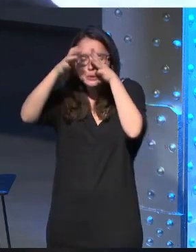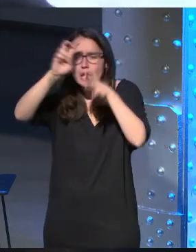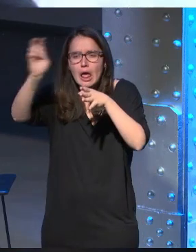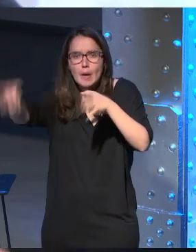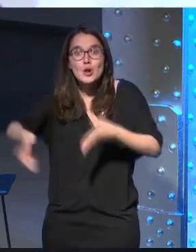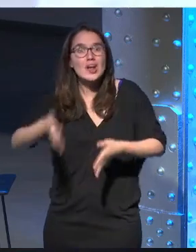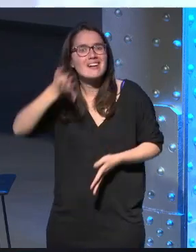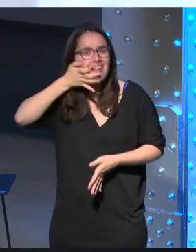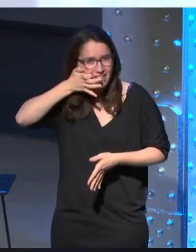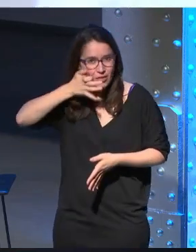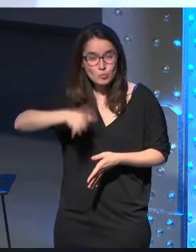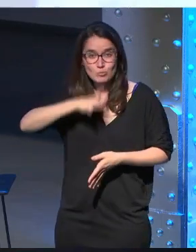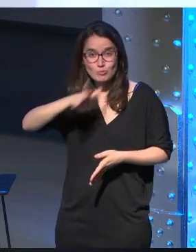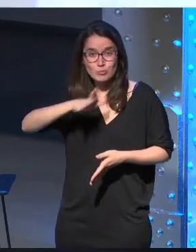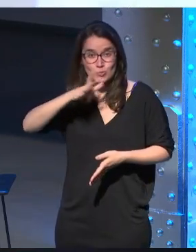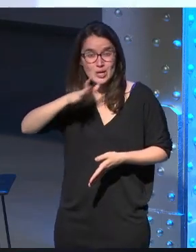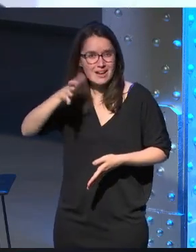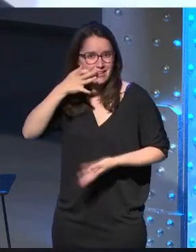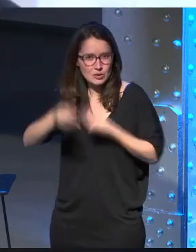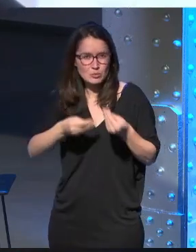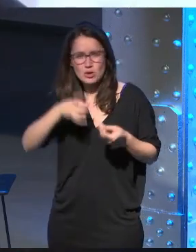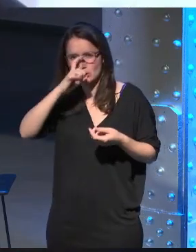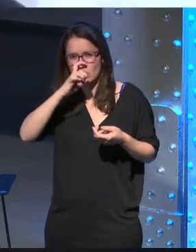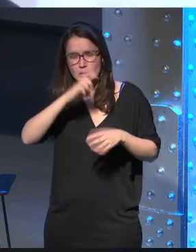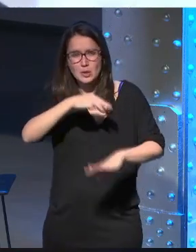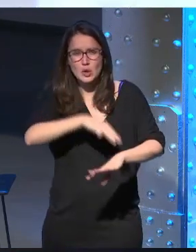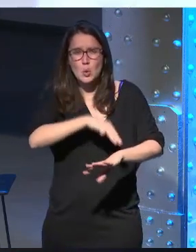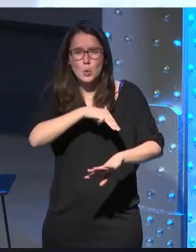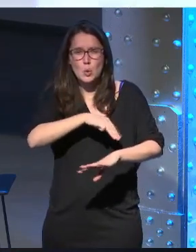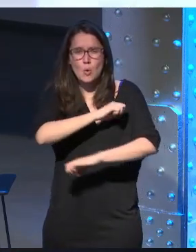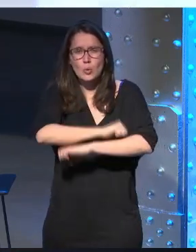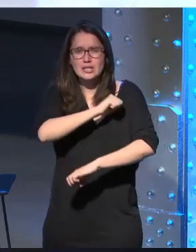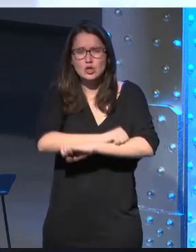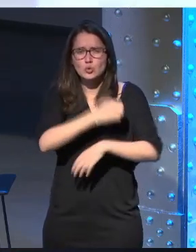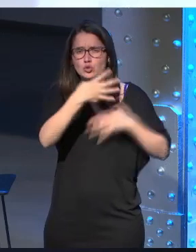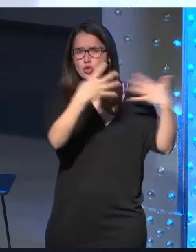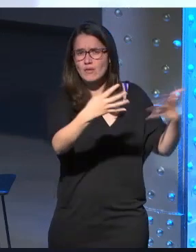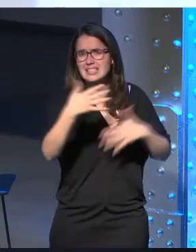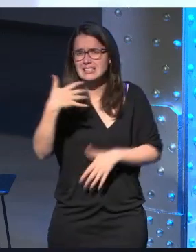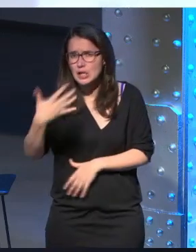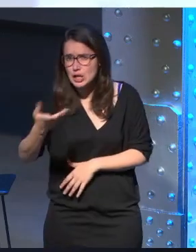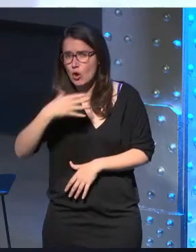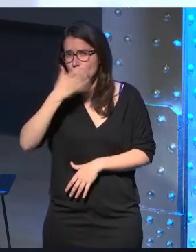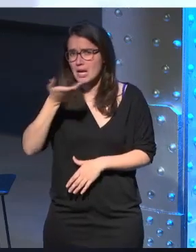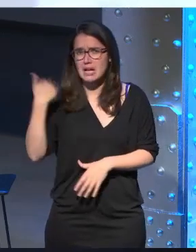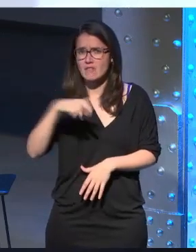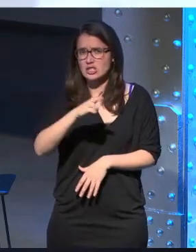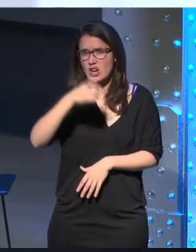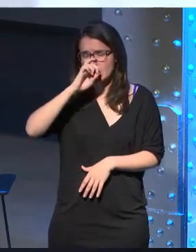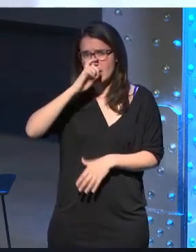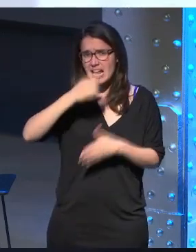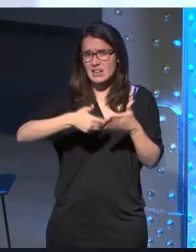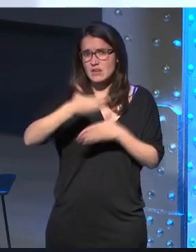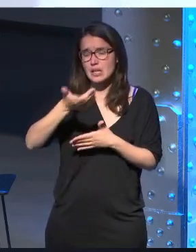tal porque estamos replicando la realidad ¿os acordáis cuando en Windows 95 o en Mac o de las versiones anteriores la libreta